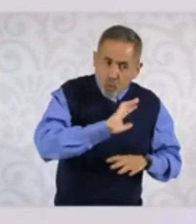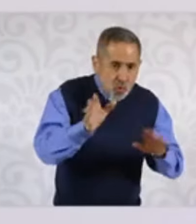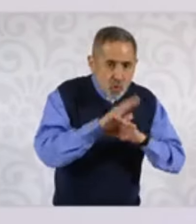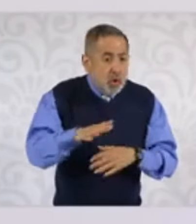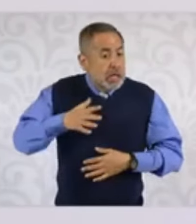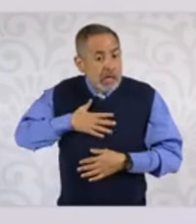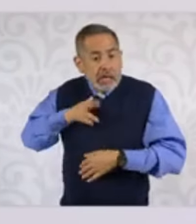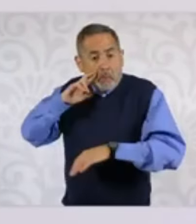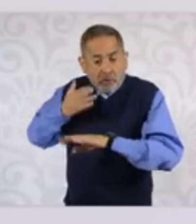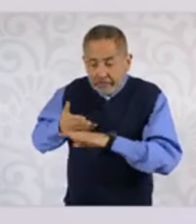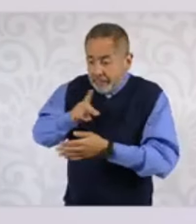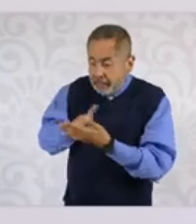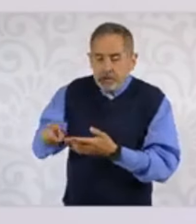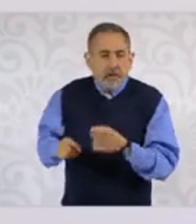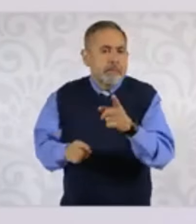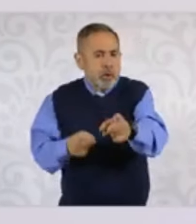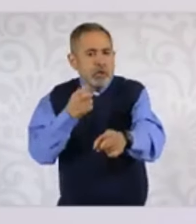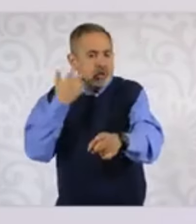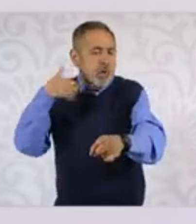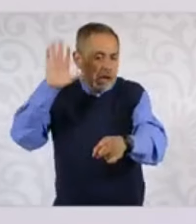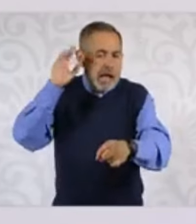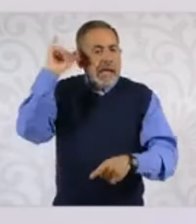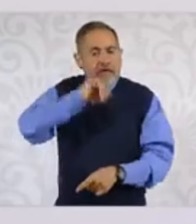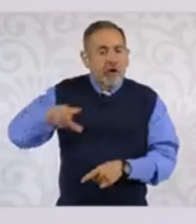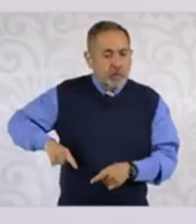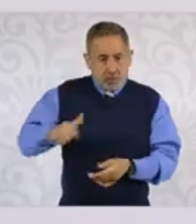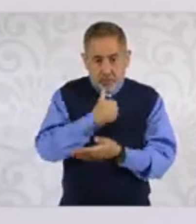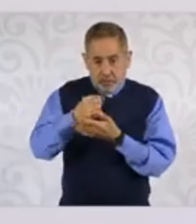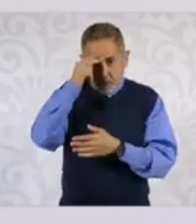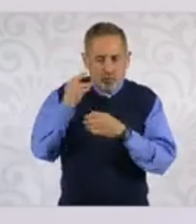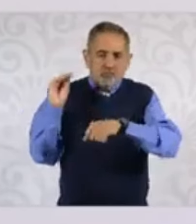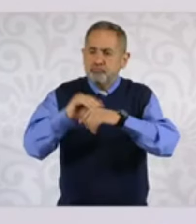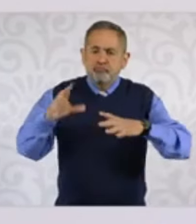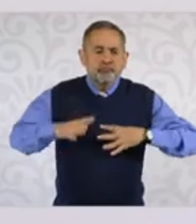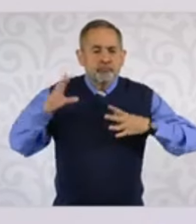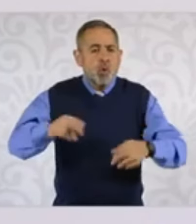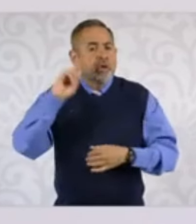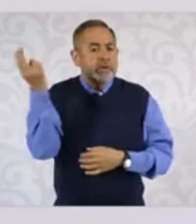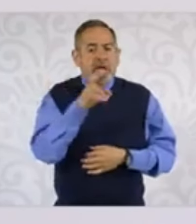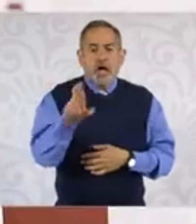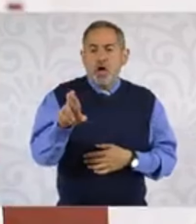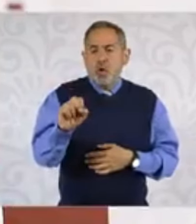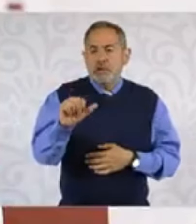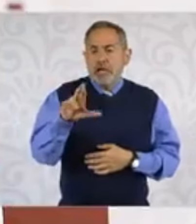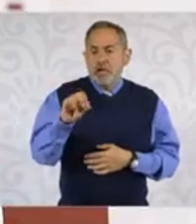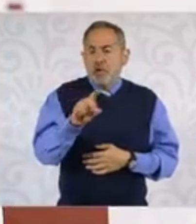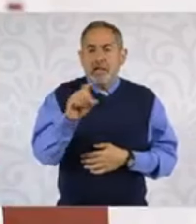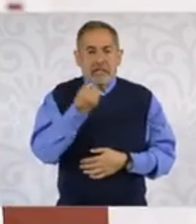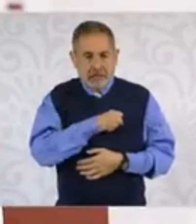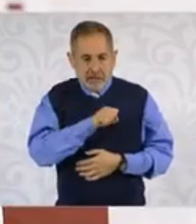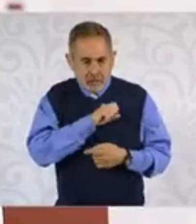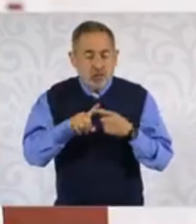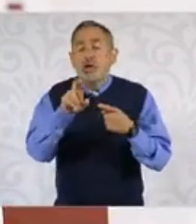estoy seguro que va a salir completamente clarito. Es importante mencionarles a todas y a todos ustedes que el